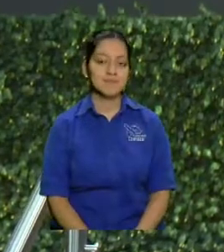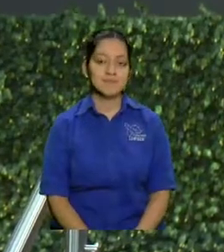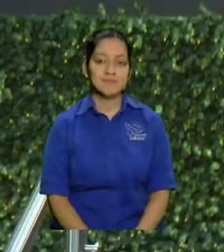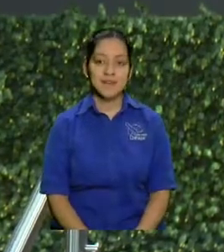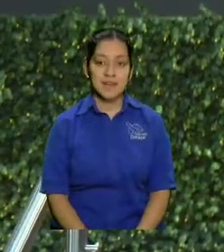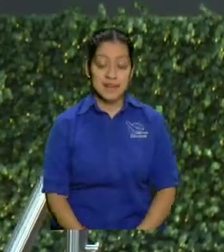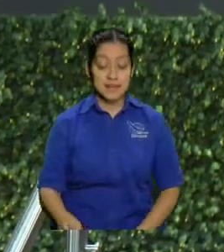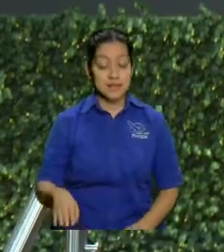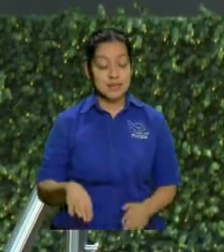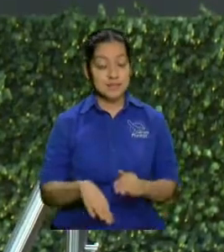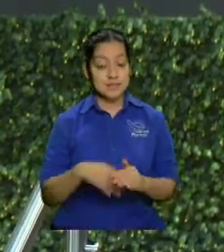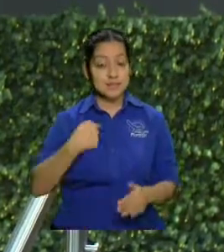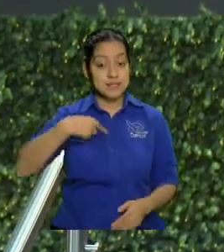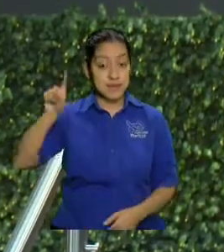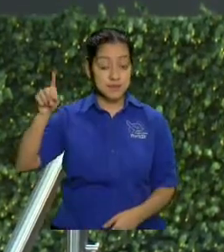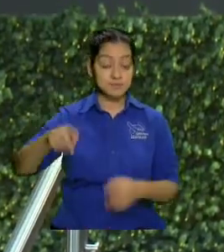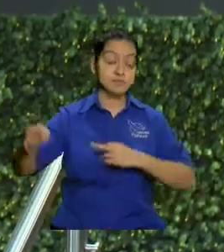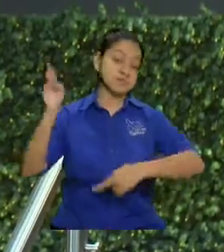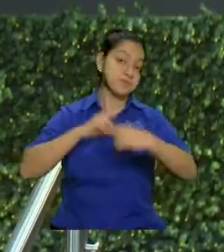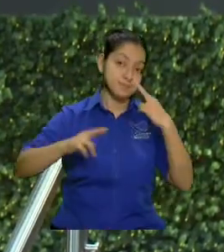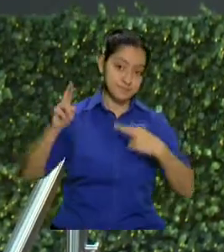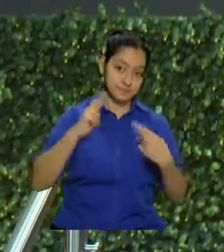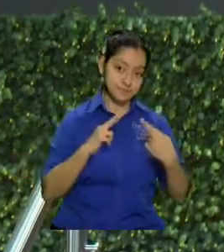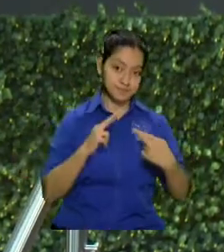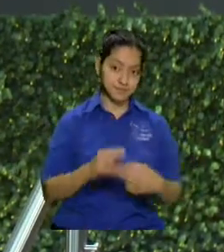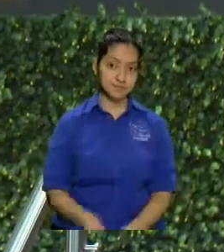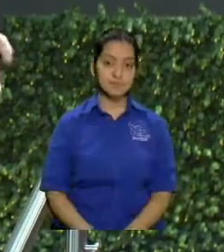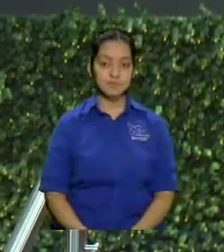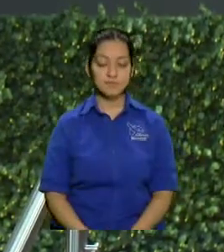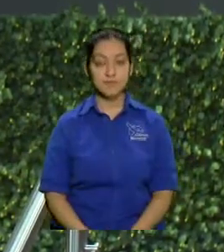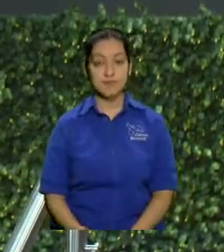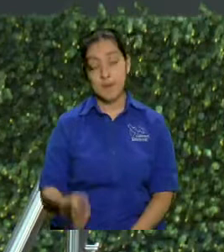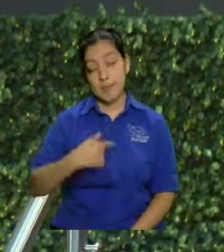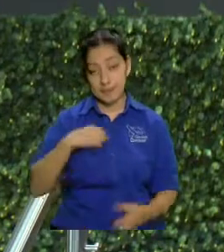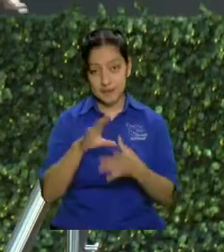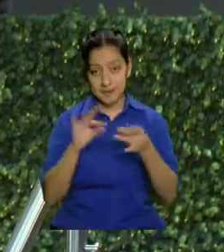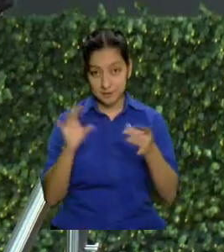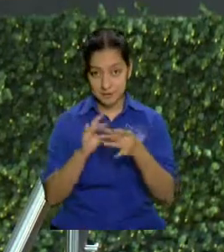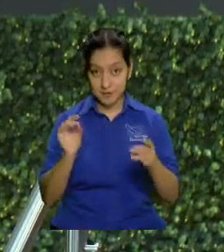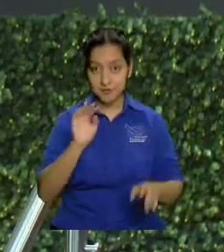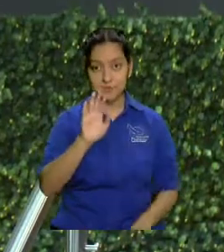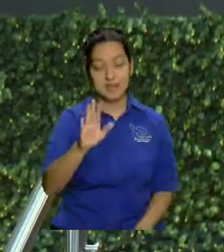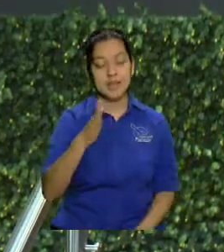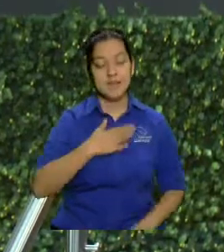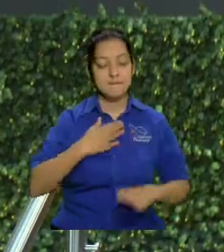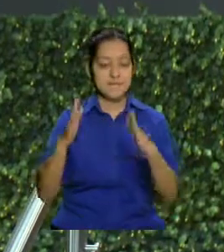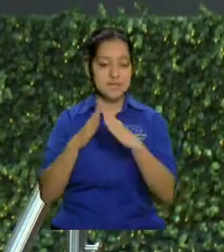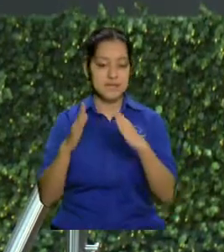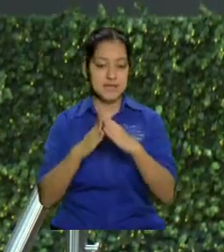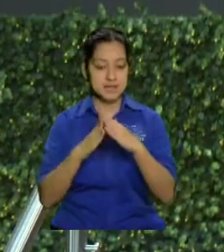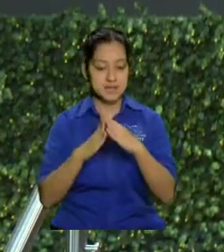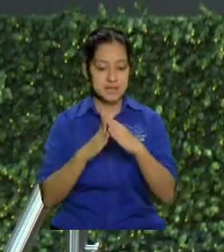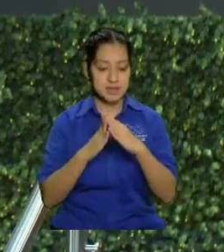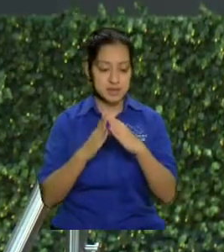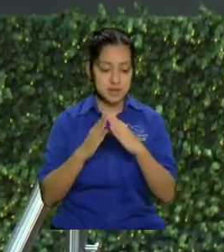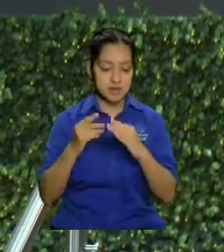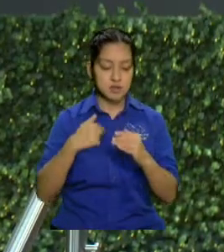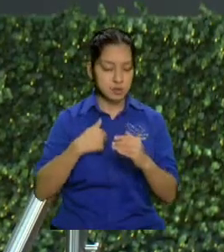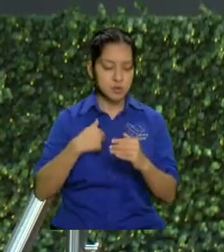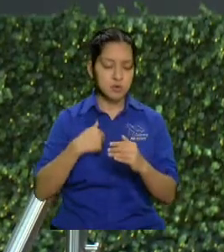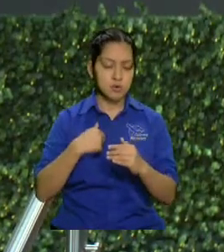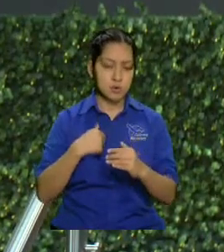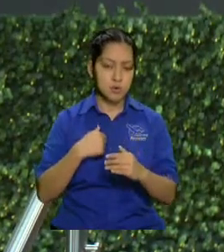y se van y regresan yo le he contado a usted que en mi casa yo pues crecí en un hogar